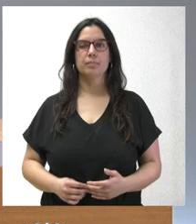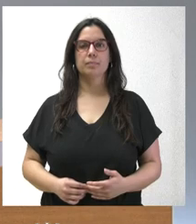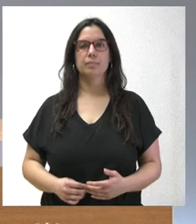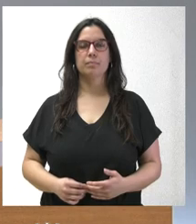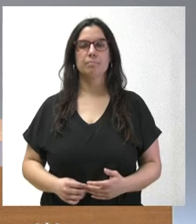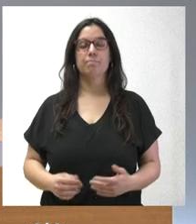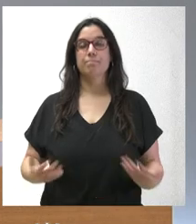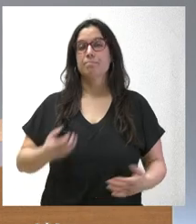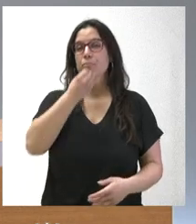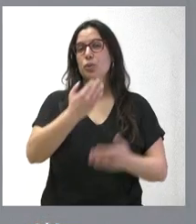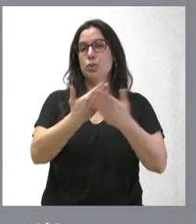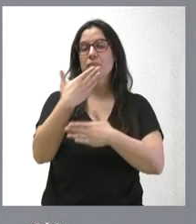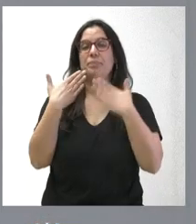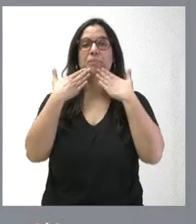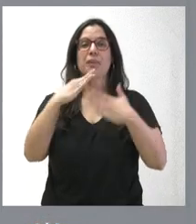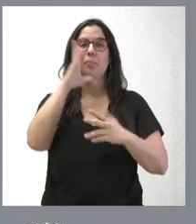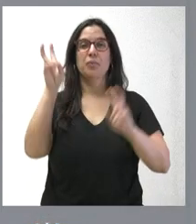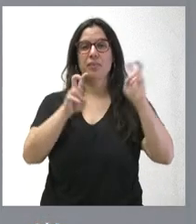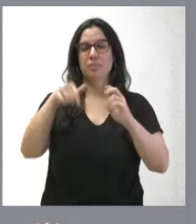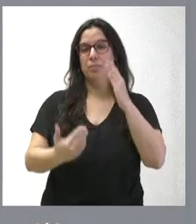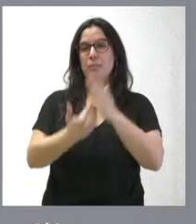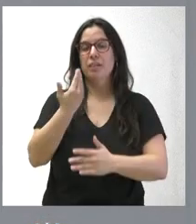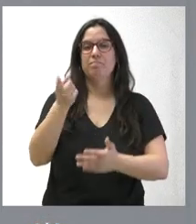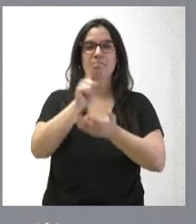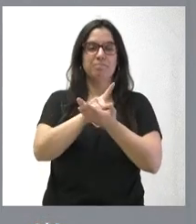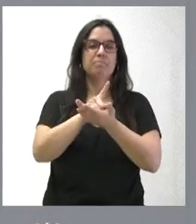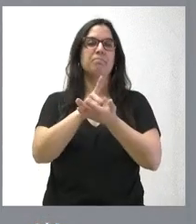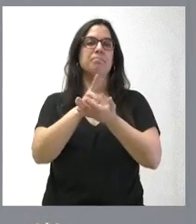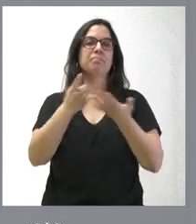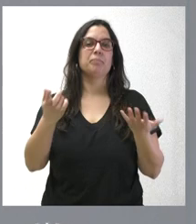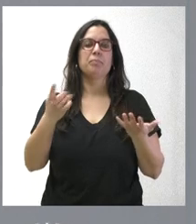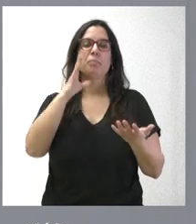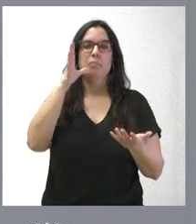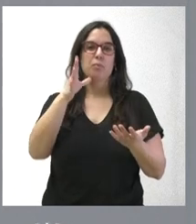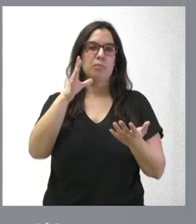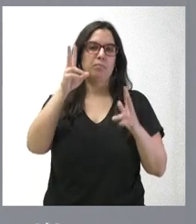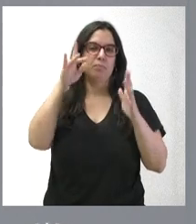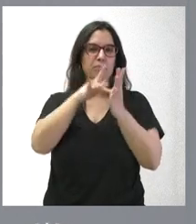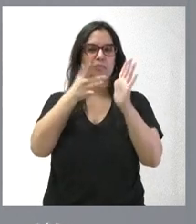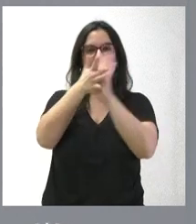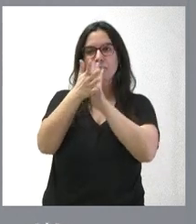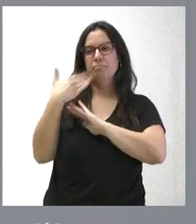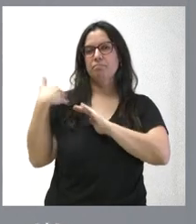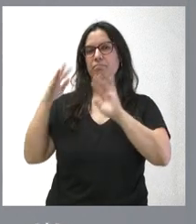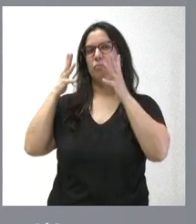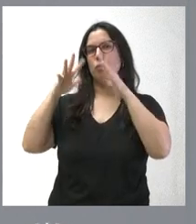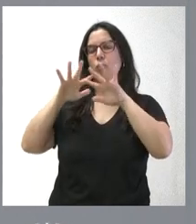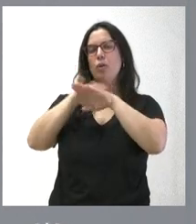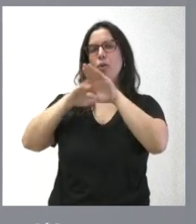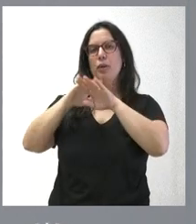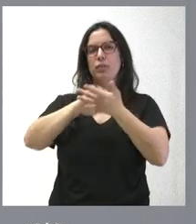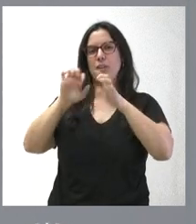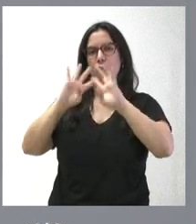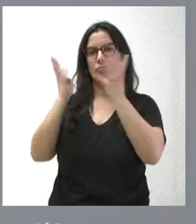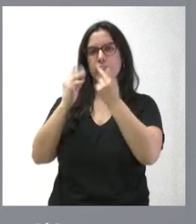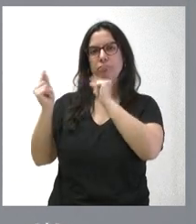Bueno, muy buenos días y muchas gracias por su presentación aquí esta mañana, nuevamente para dar cuenta de los acuerdos del Consejo de Gobierno de Castilla y León,